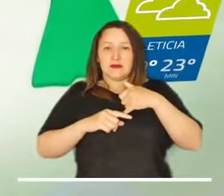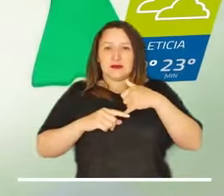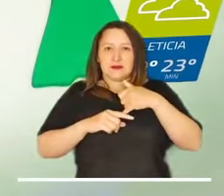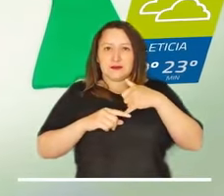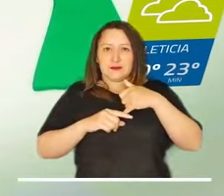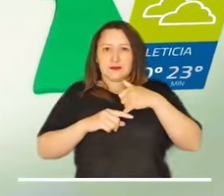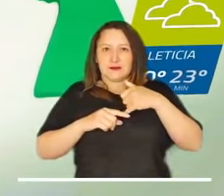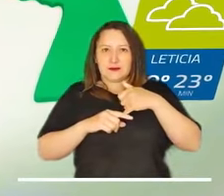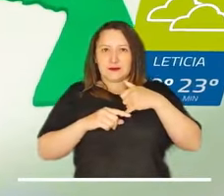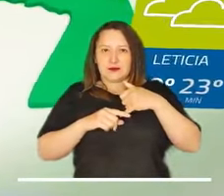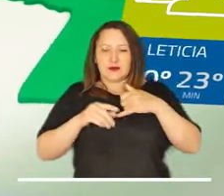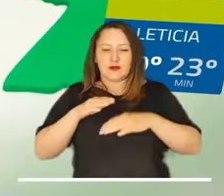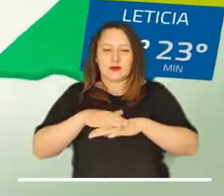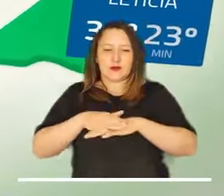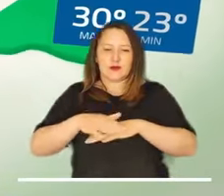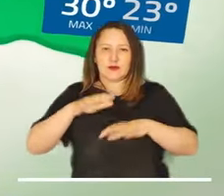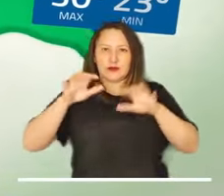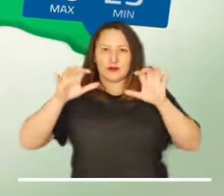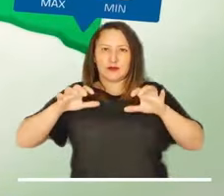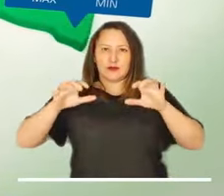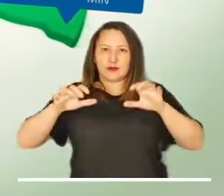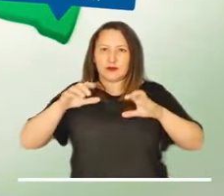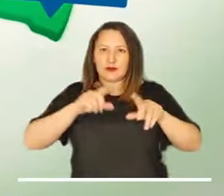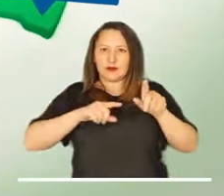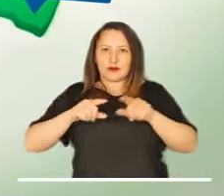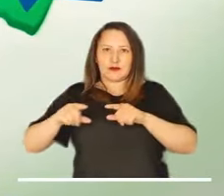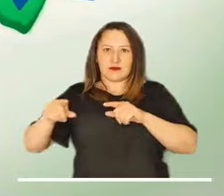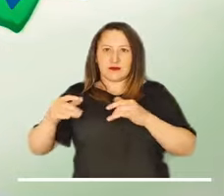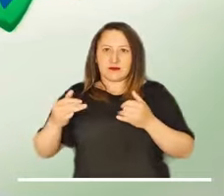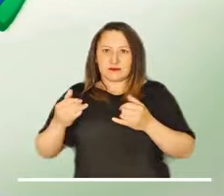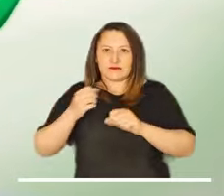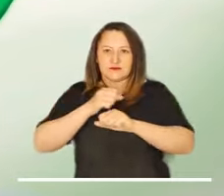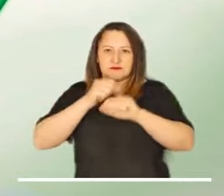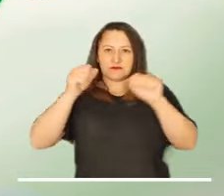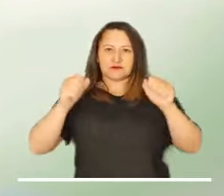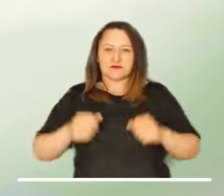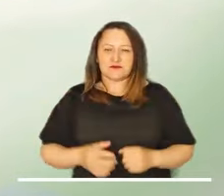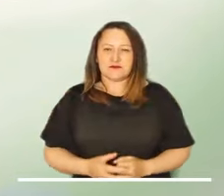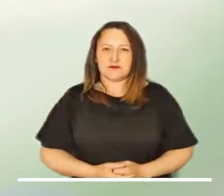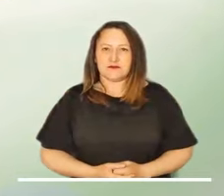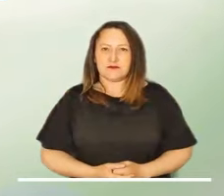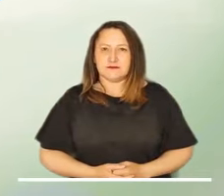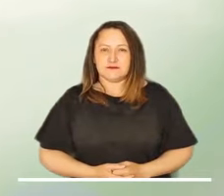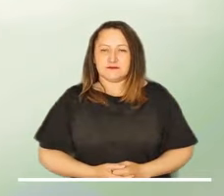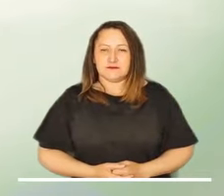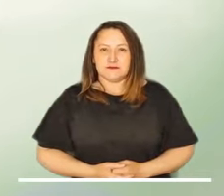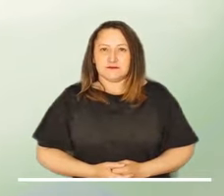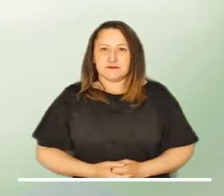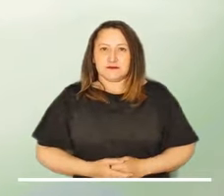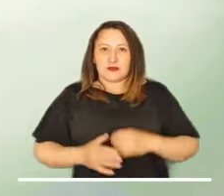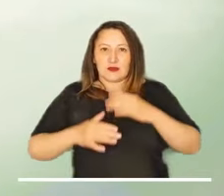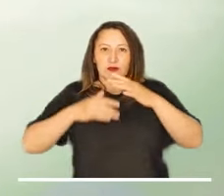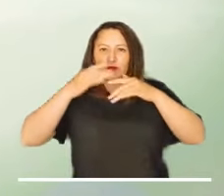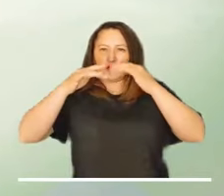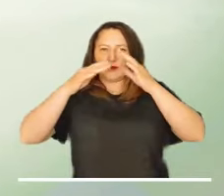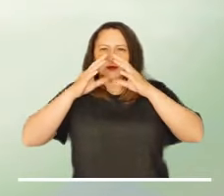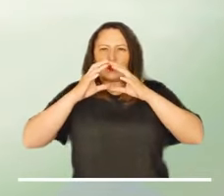se prevé para la Amazonía colombiana, por lo cual no se descartan algunos chubascos en las primeras horas.